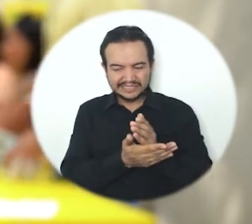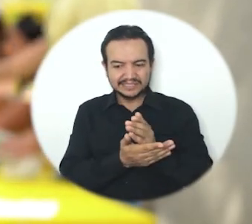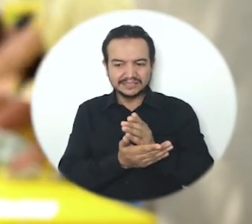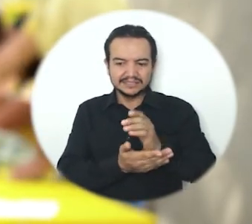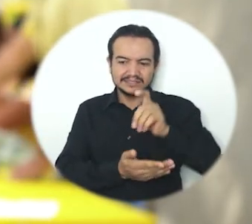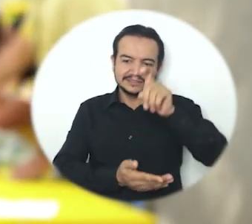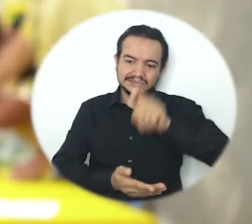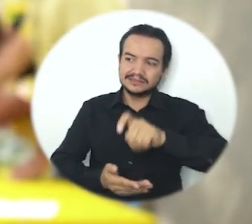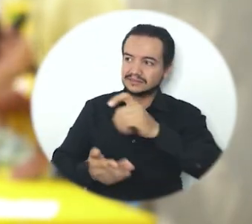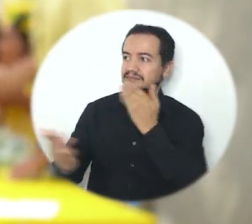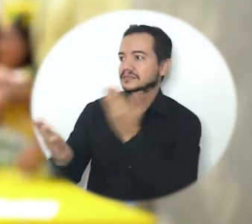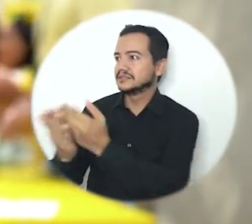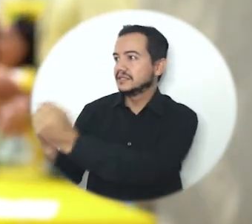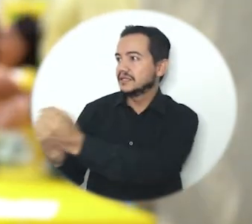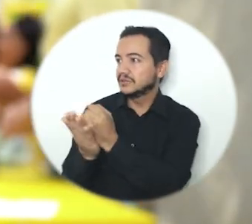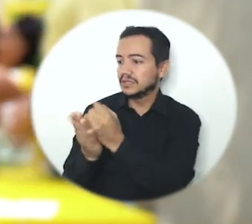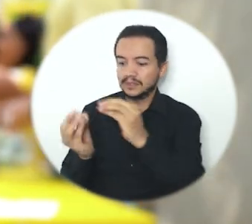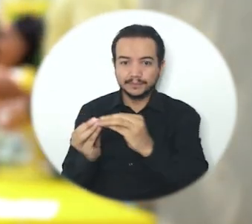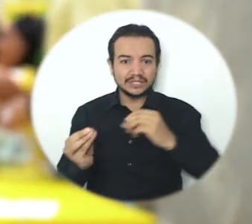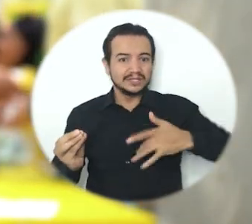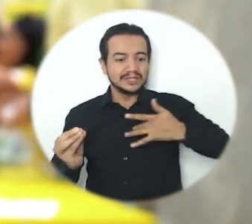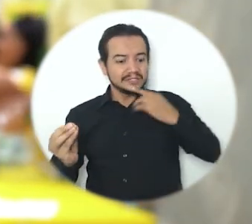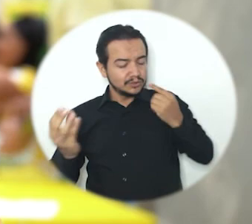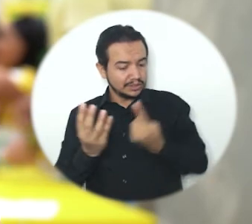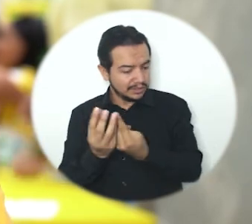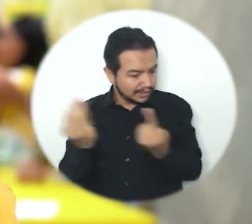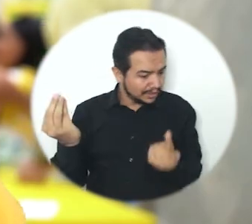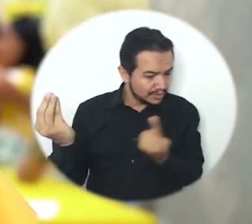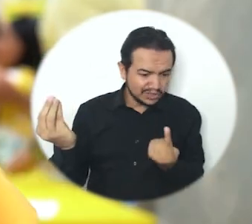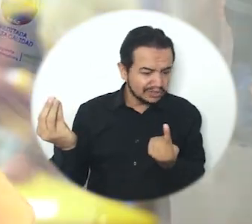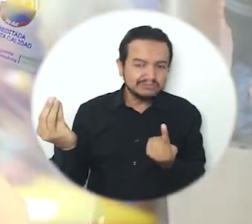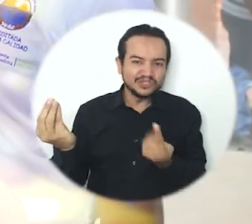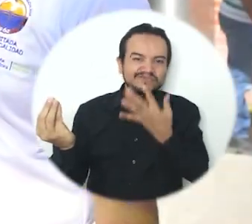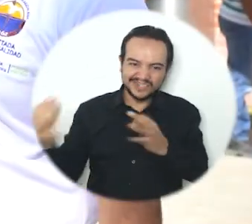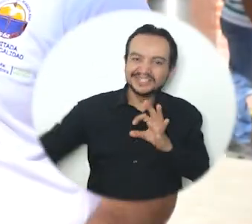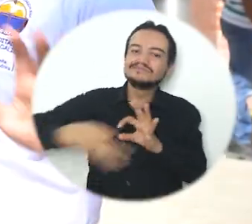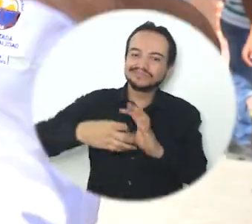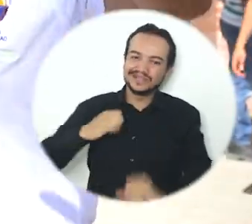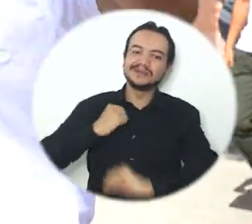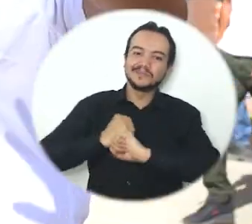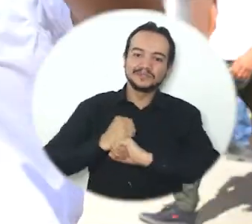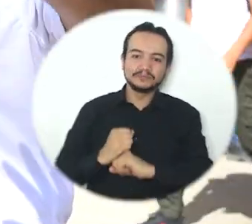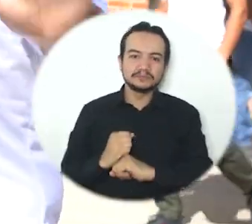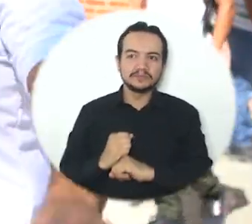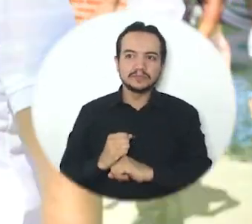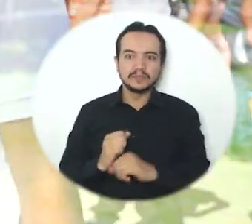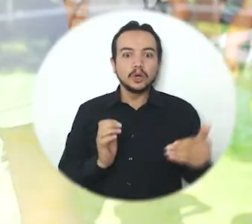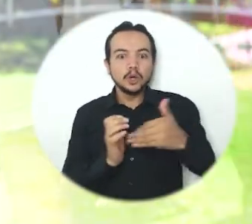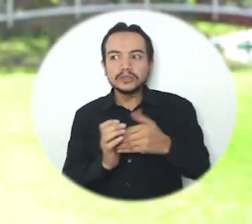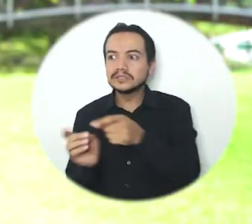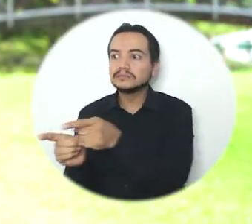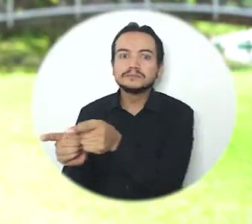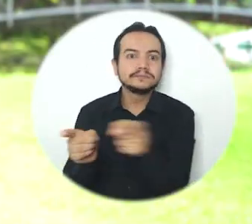verdaderamente necesario. Además de que nunca estamos solos, aunque parezca que sí. No